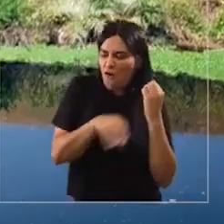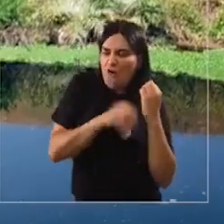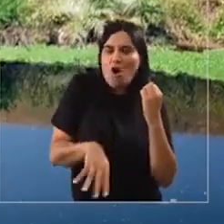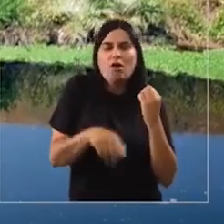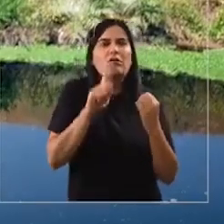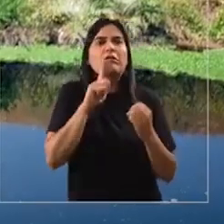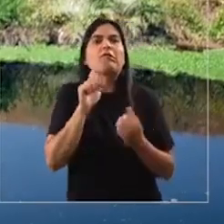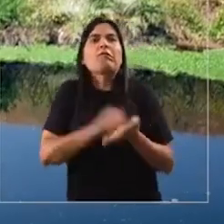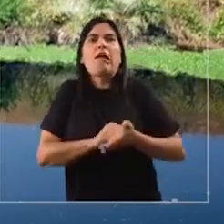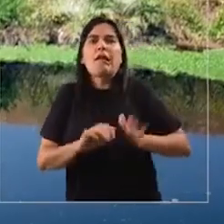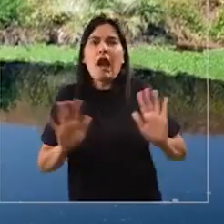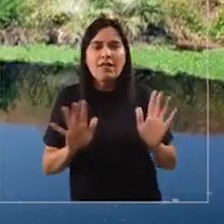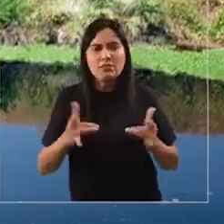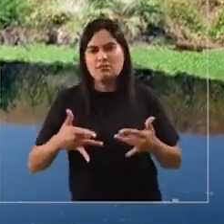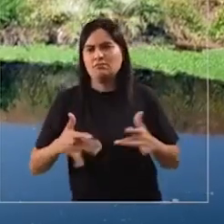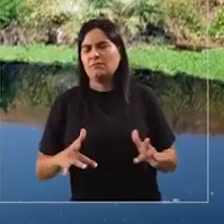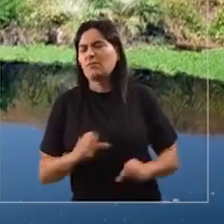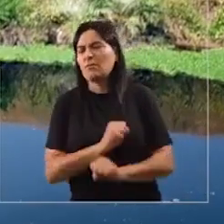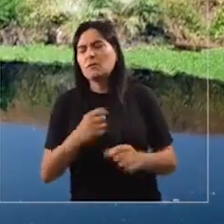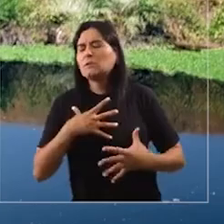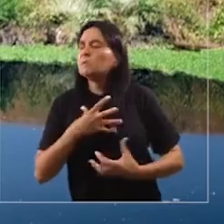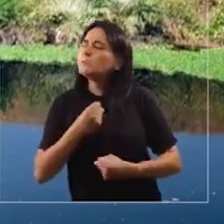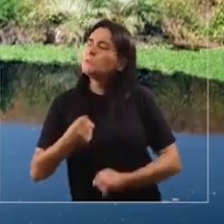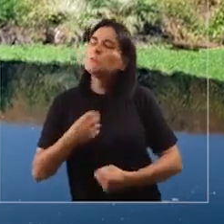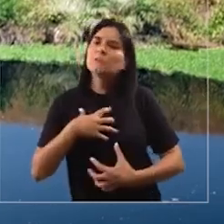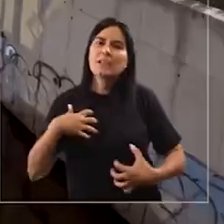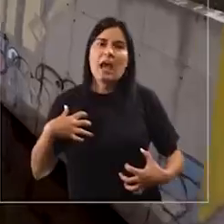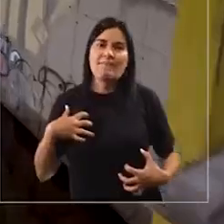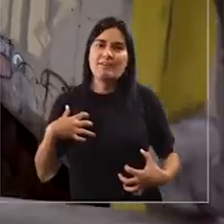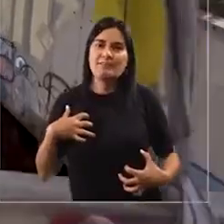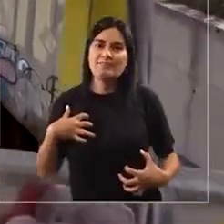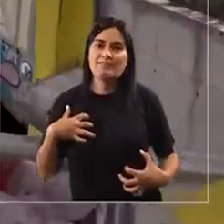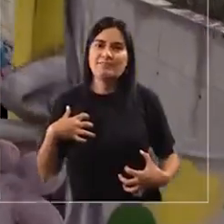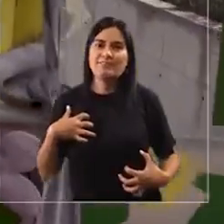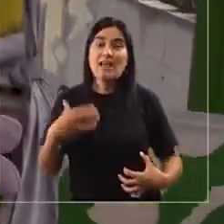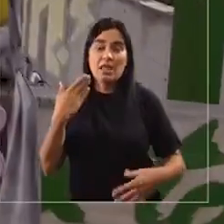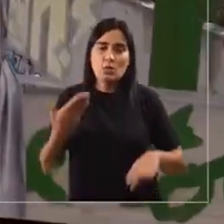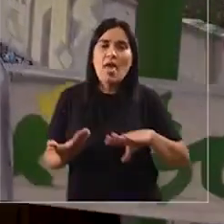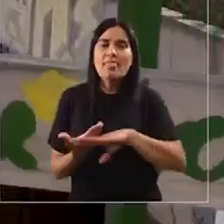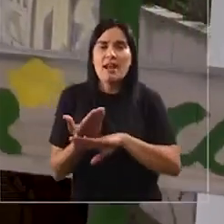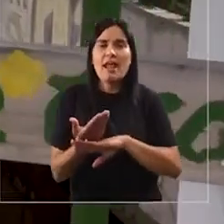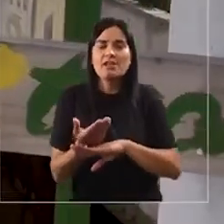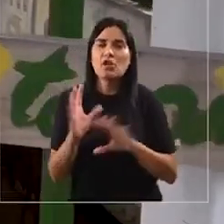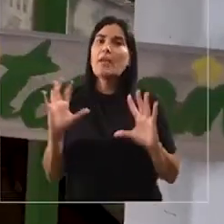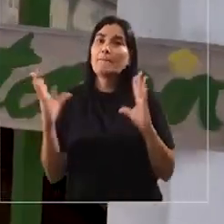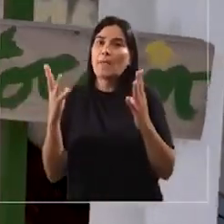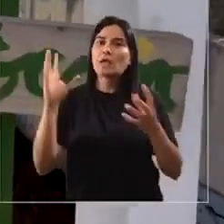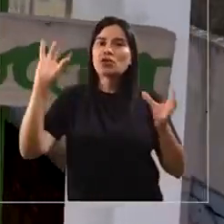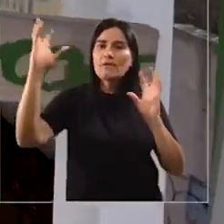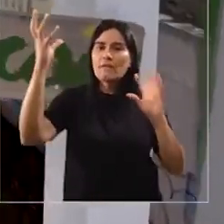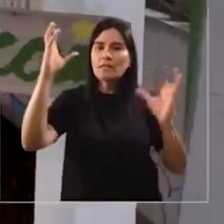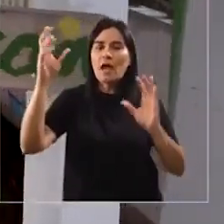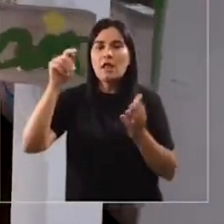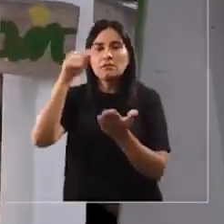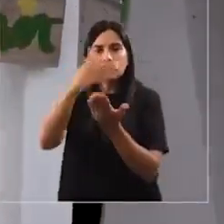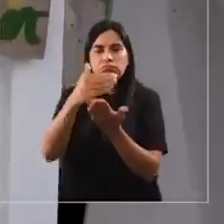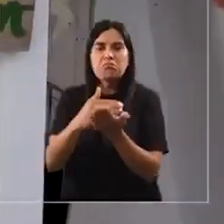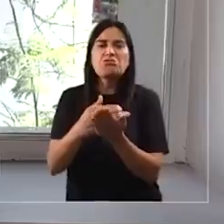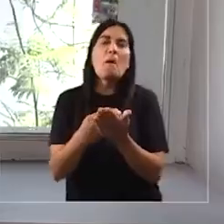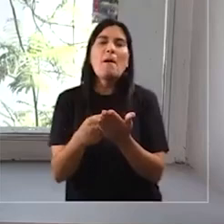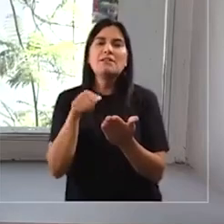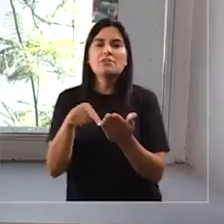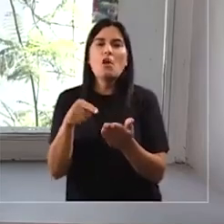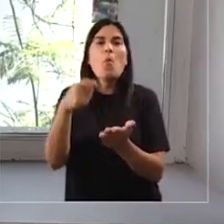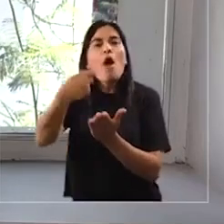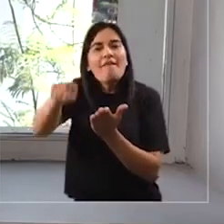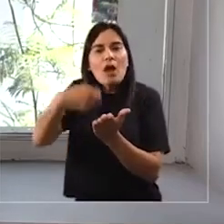que se pasa tirando desechos y nadie hace nada, me parece muy injusto, me da mucha impotencia. Ingresó por una declaración de impacto ambiental, que es un mecanismo de